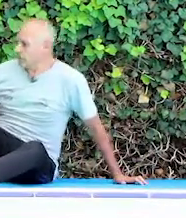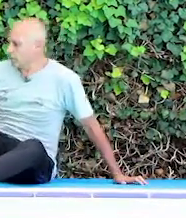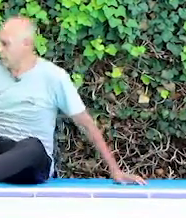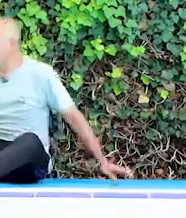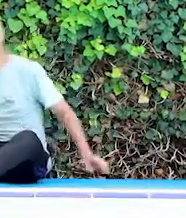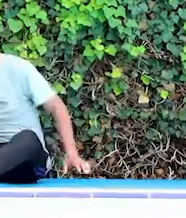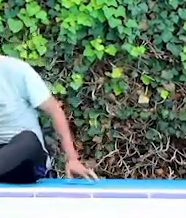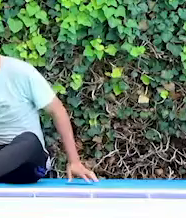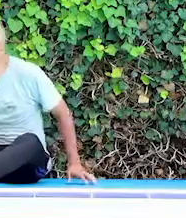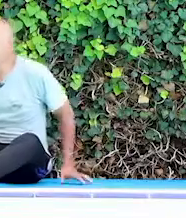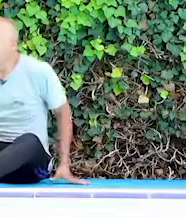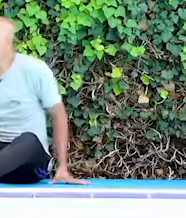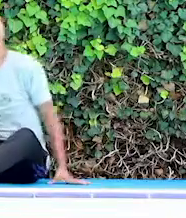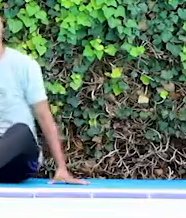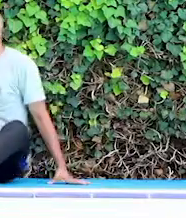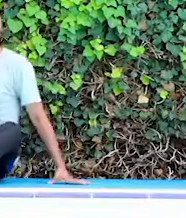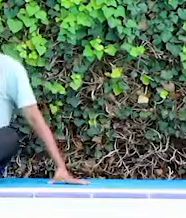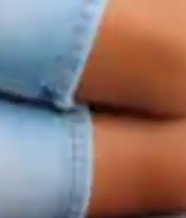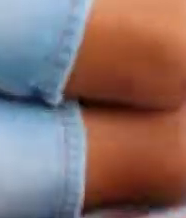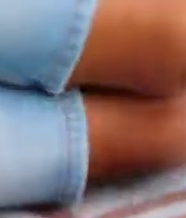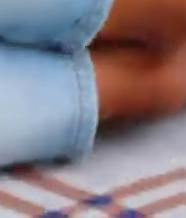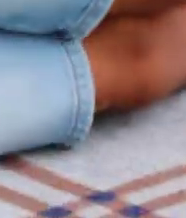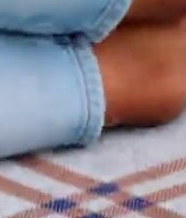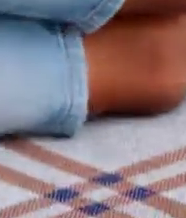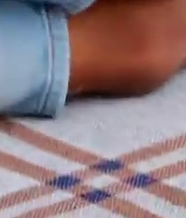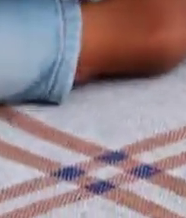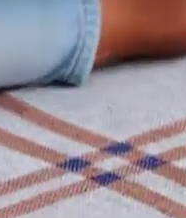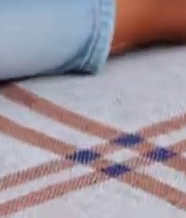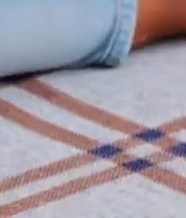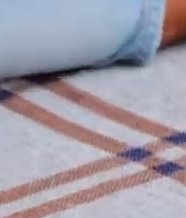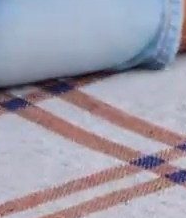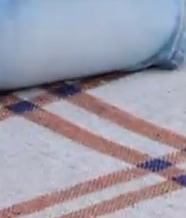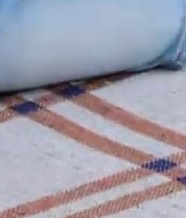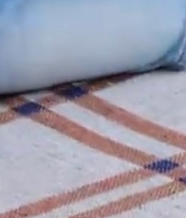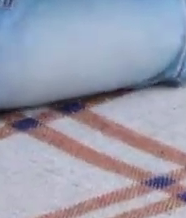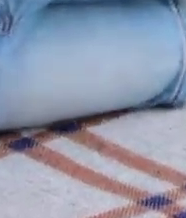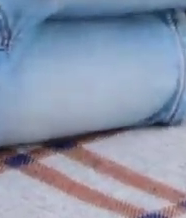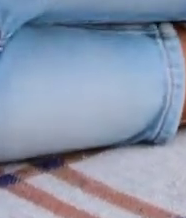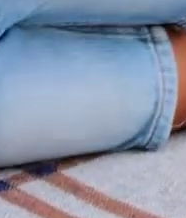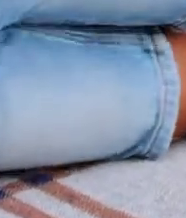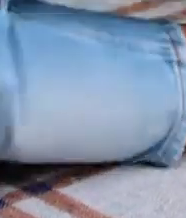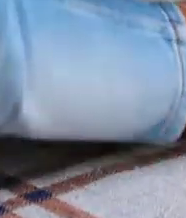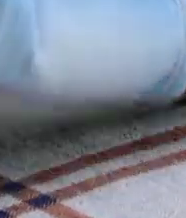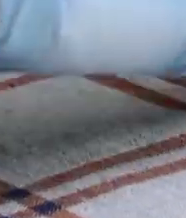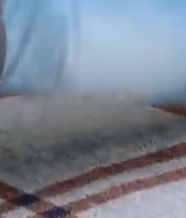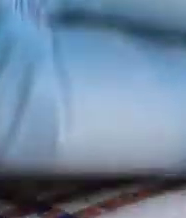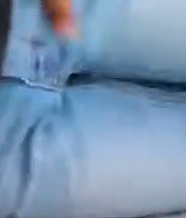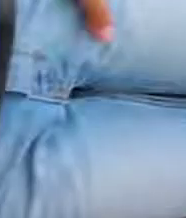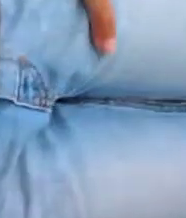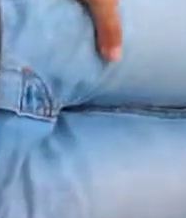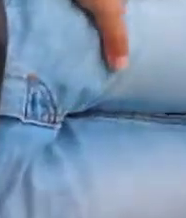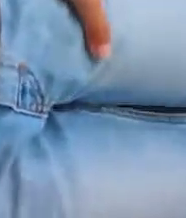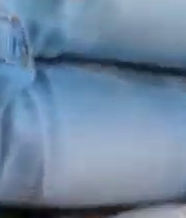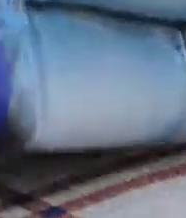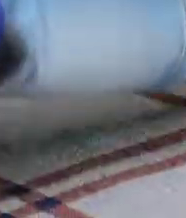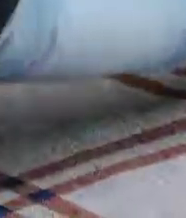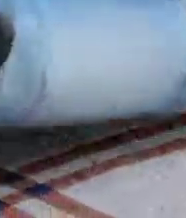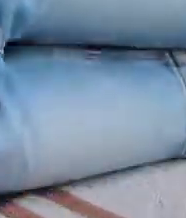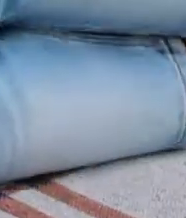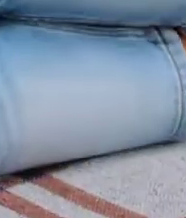Estira totalmente. Estirado. Estirado totalmente. Eso. Así. Estira. Ahí.